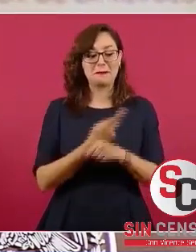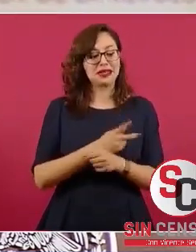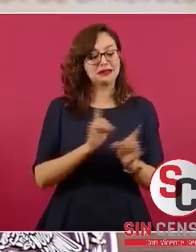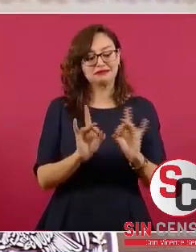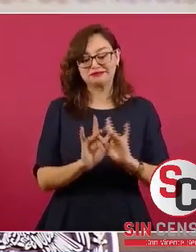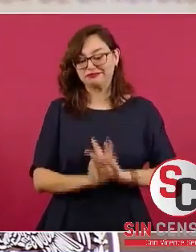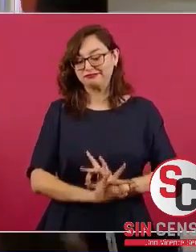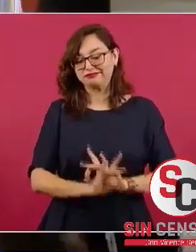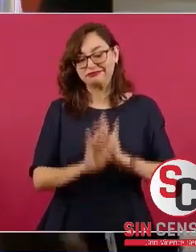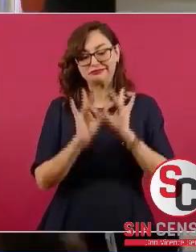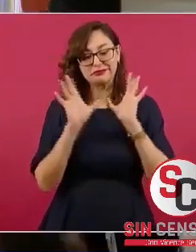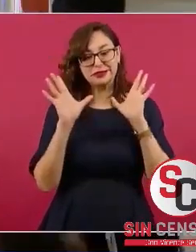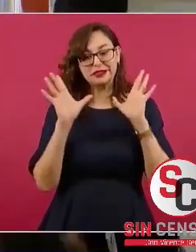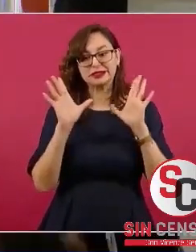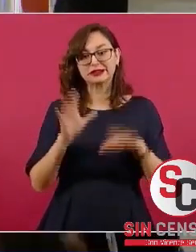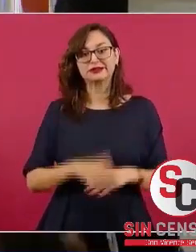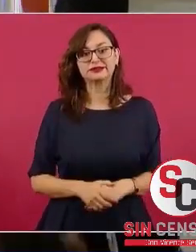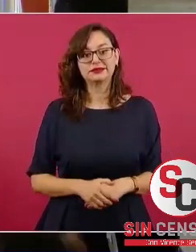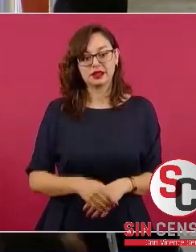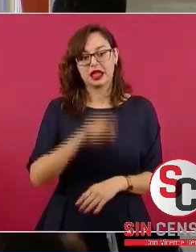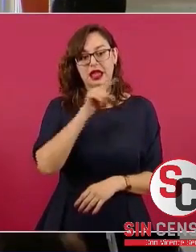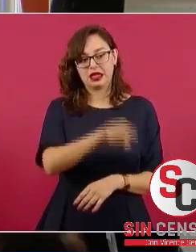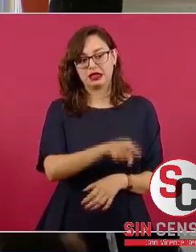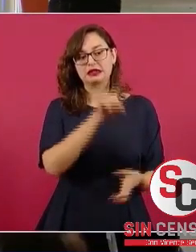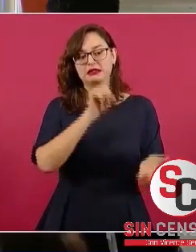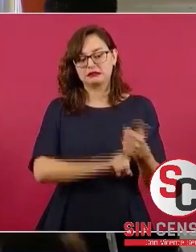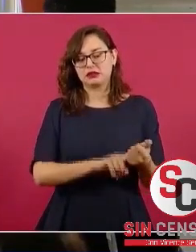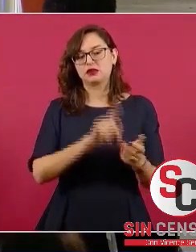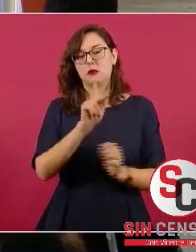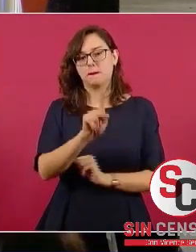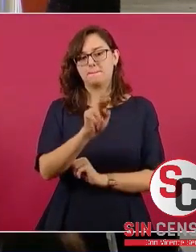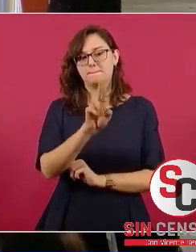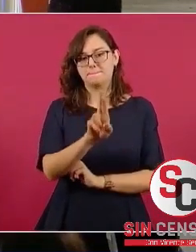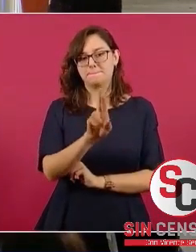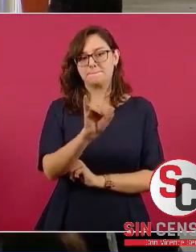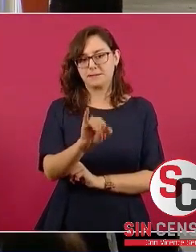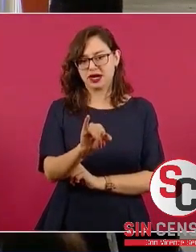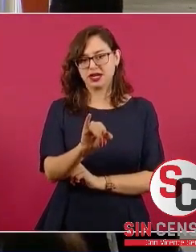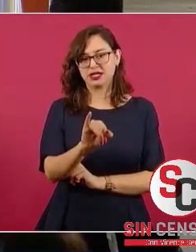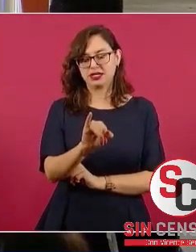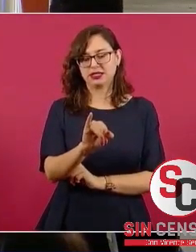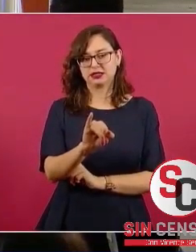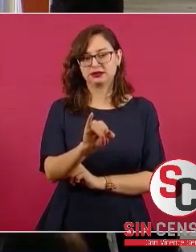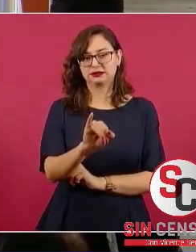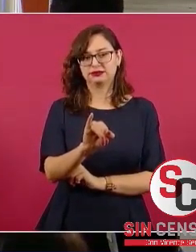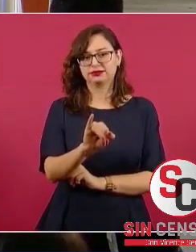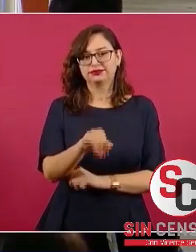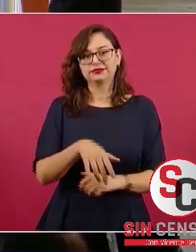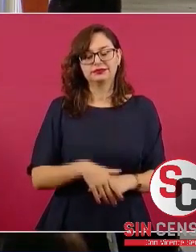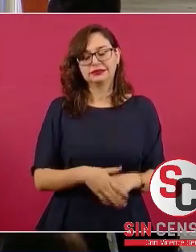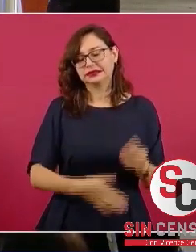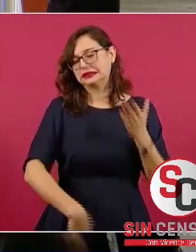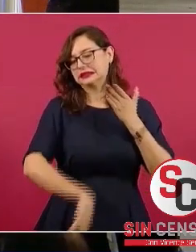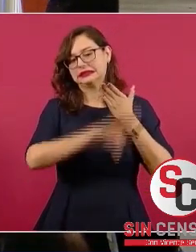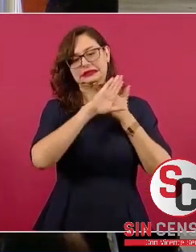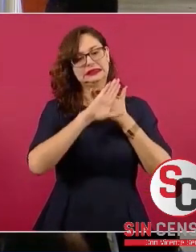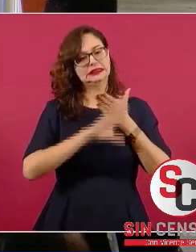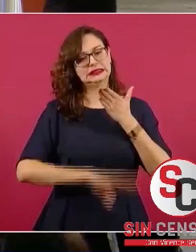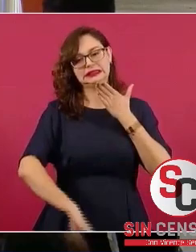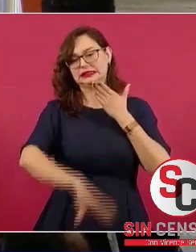es del PRI y está muy en contra